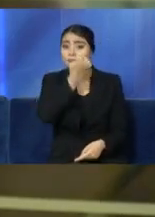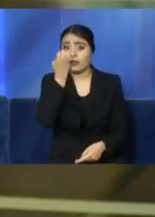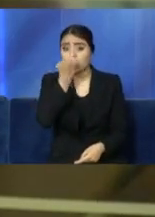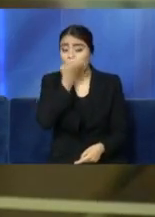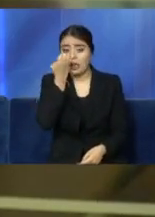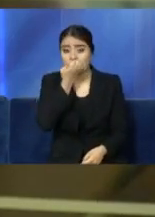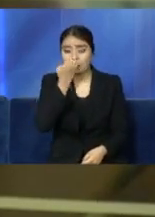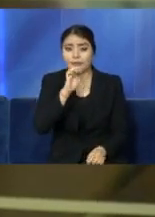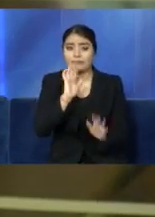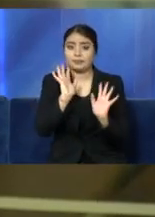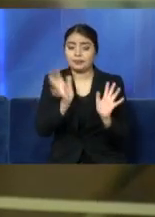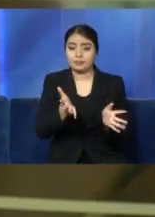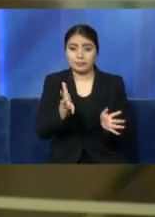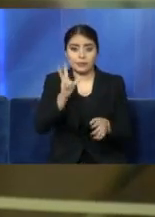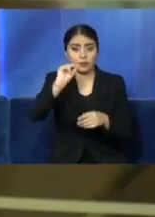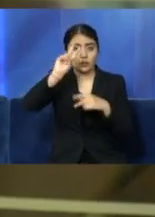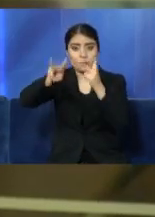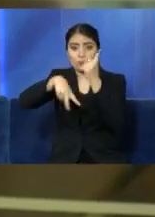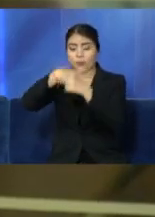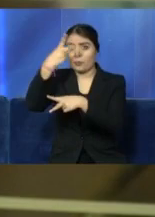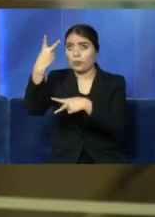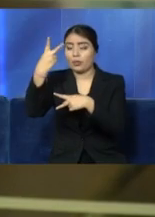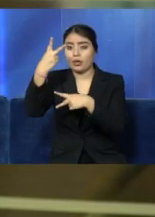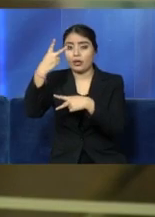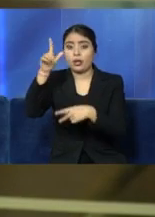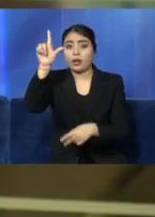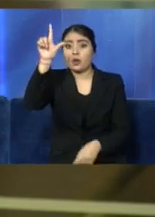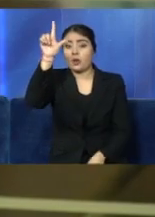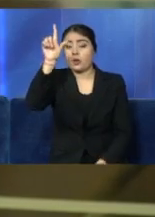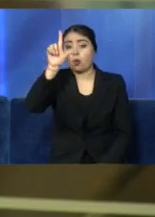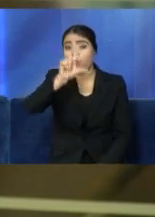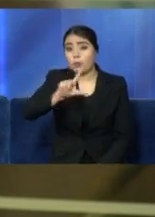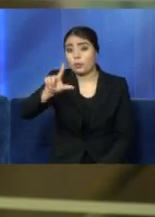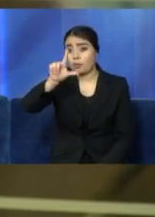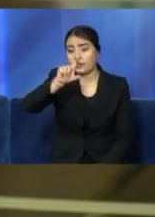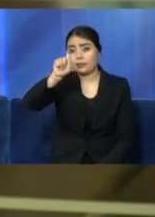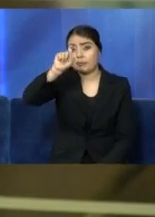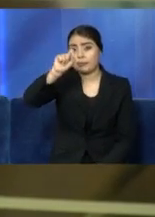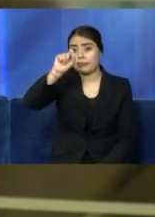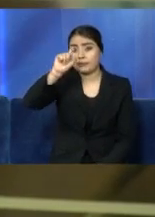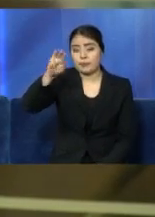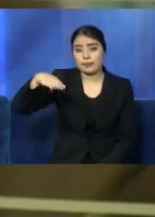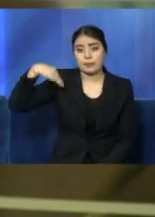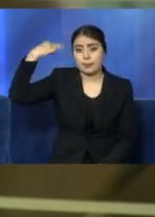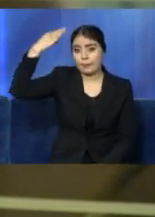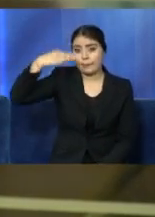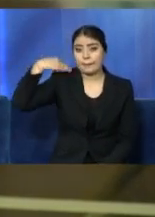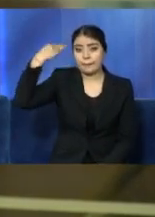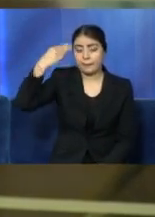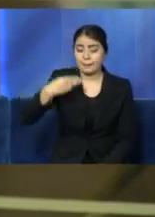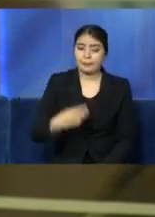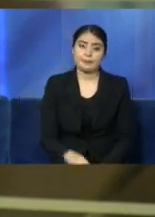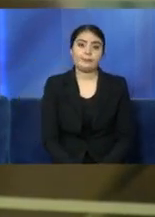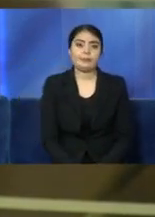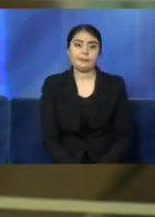servicios educativos a partir del 20 de marzo y con esto